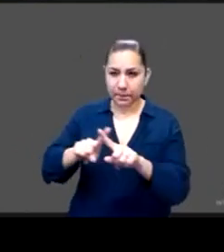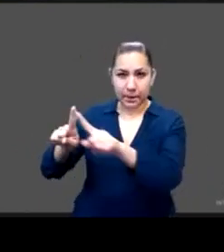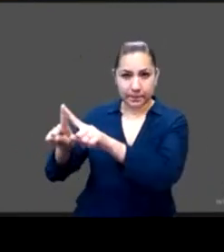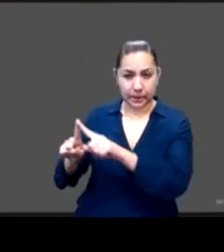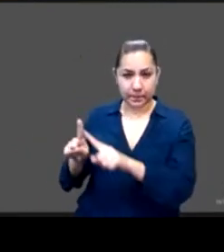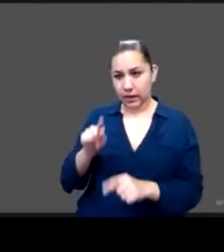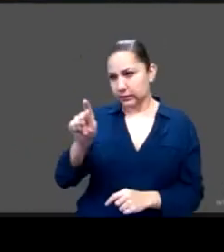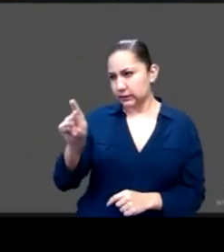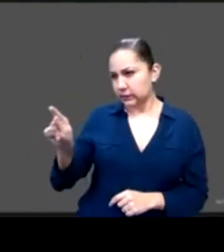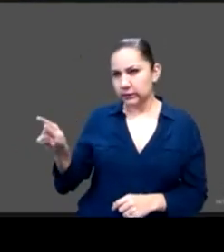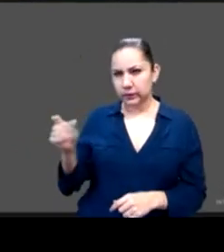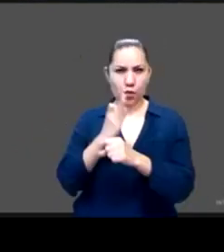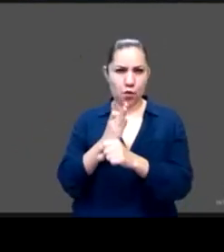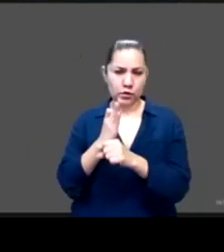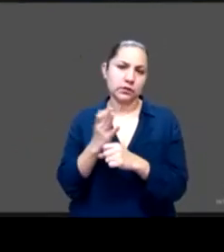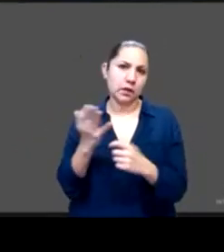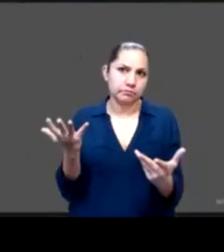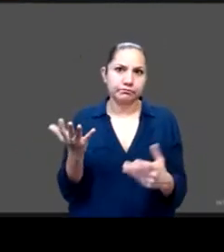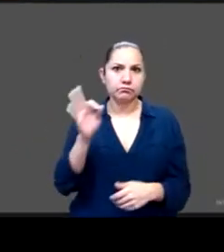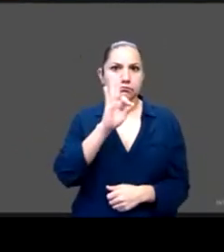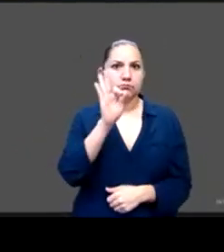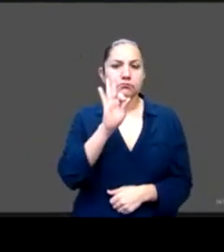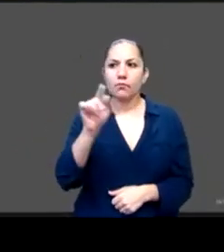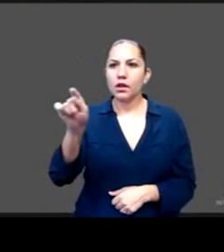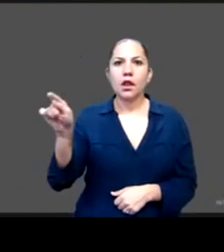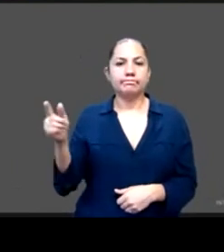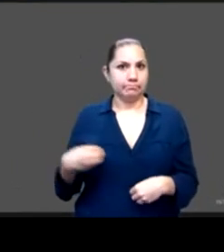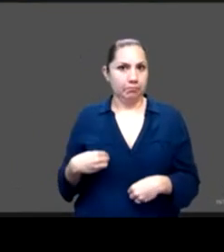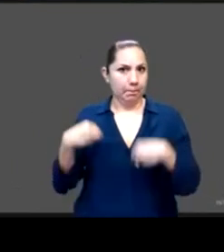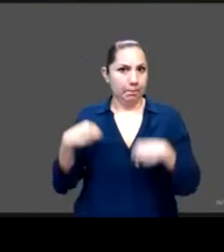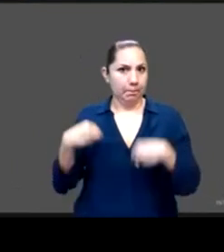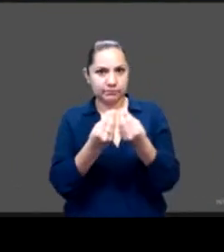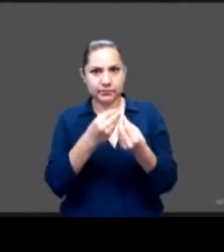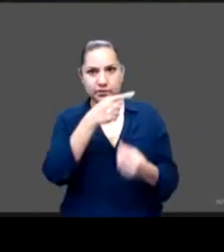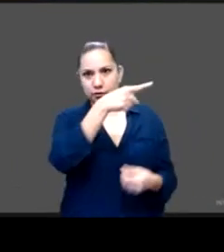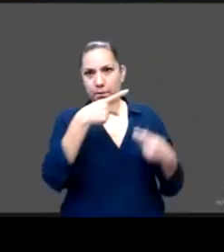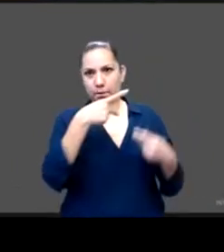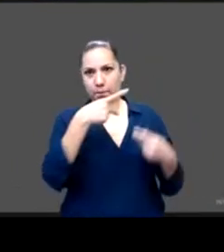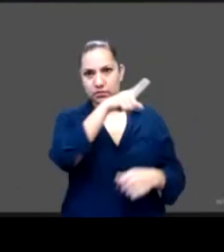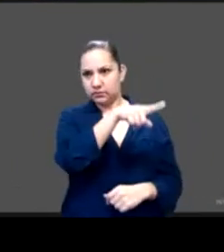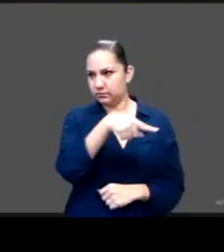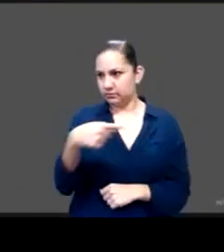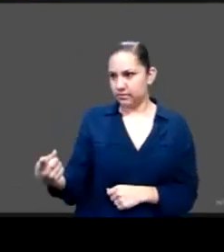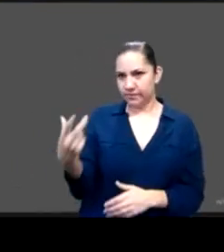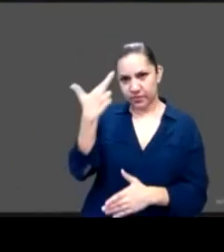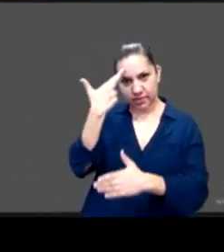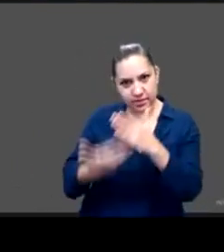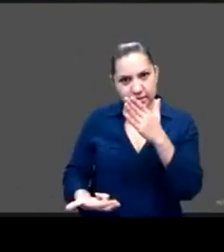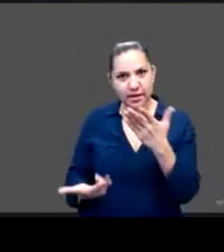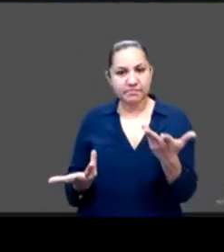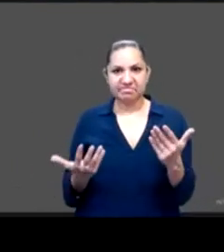quizá de exposición al agresor estando confinadas a casa y no teniendo